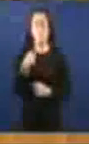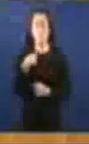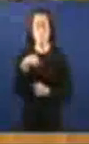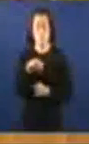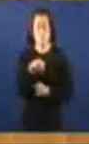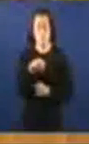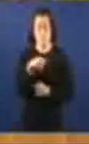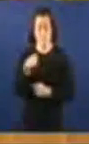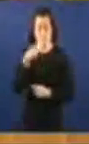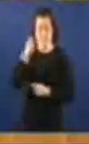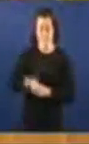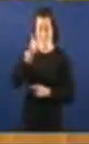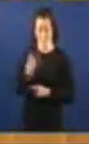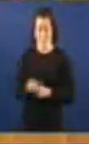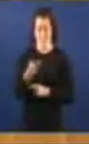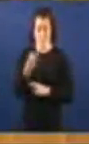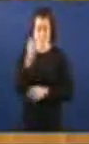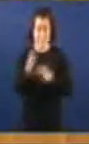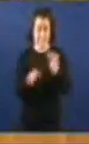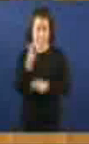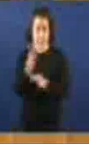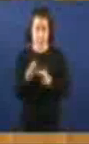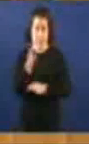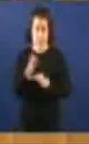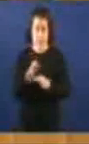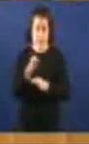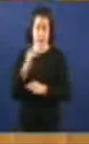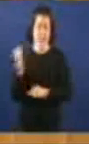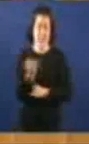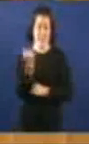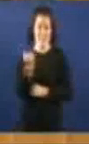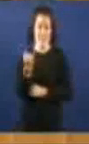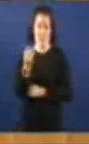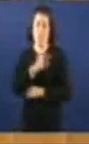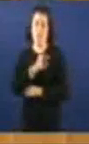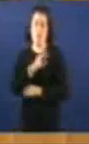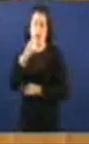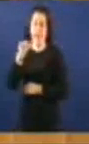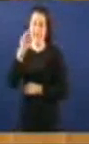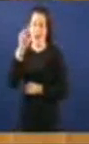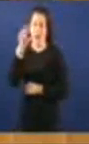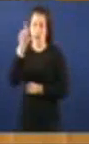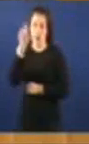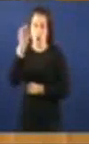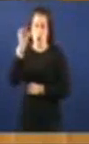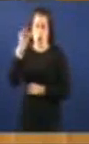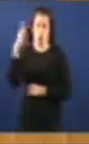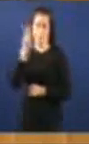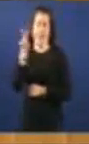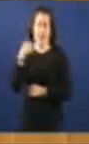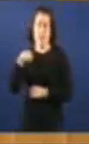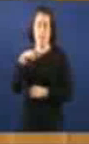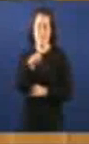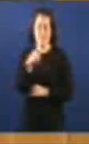que polo fiscal Chefe Don Carlos Varela Do Tribunal Superior de Justicia Unha acción